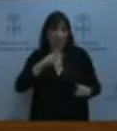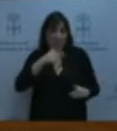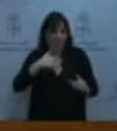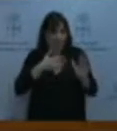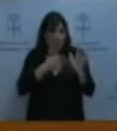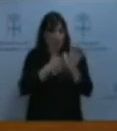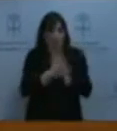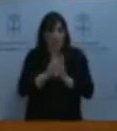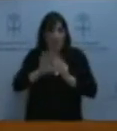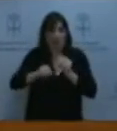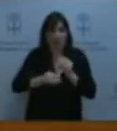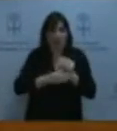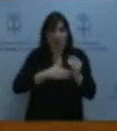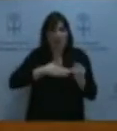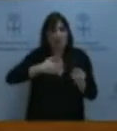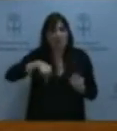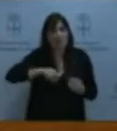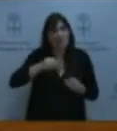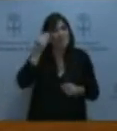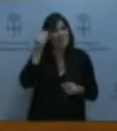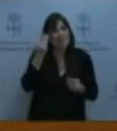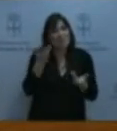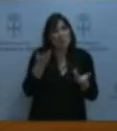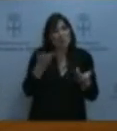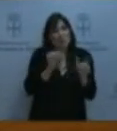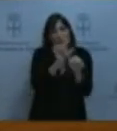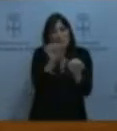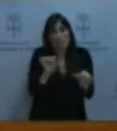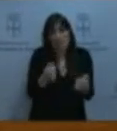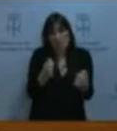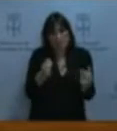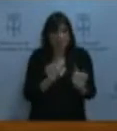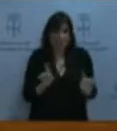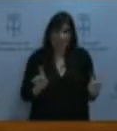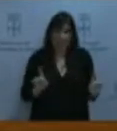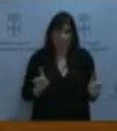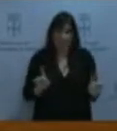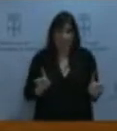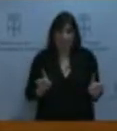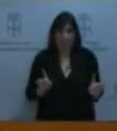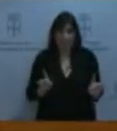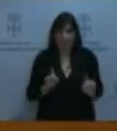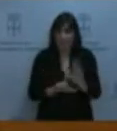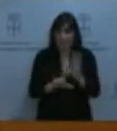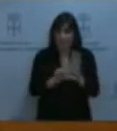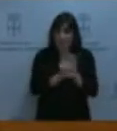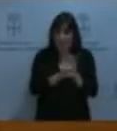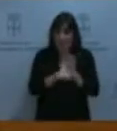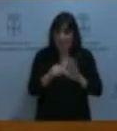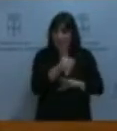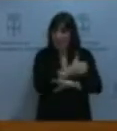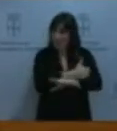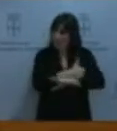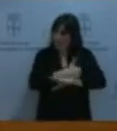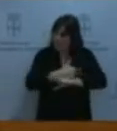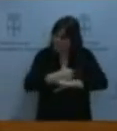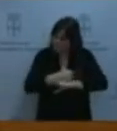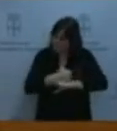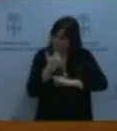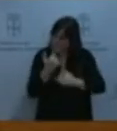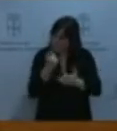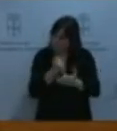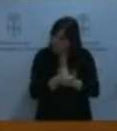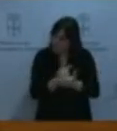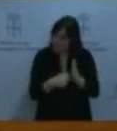camino más adecuado. Esta ley de Ciudadanos, vuelvo a repetir otra vez, una ley de Ciudadanos, no del Gobierno de